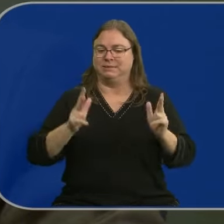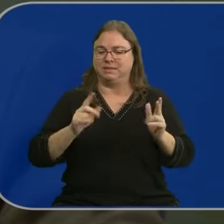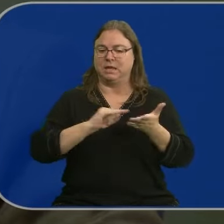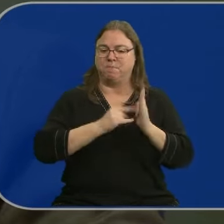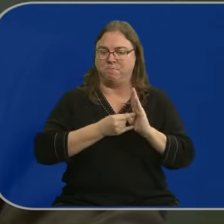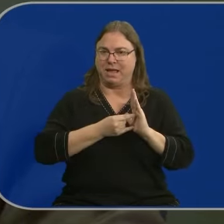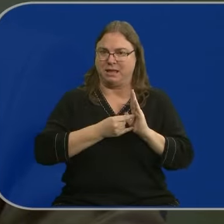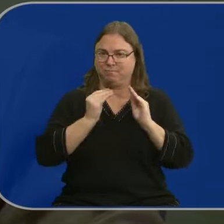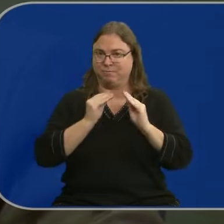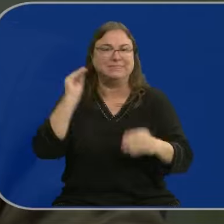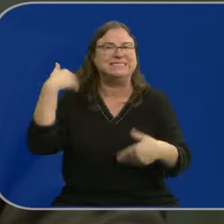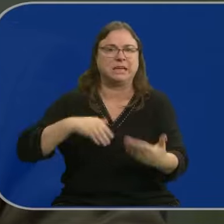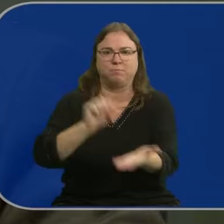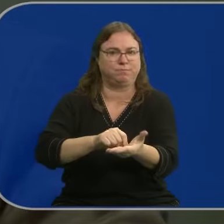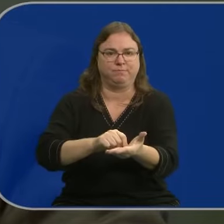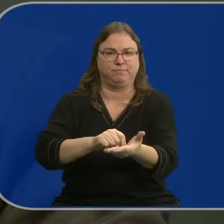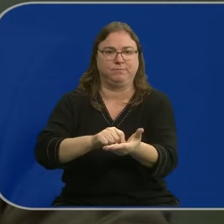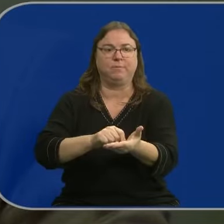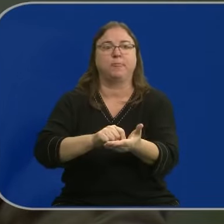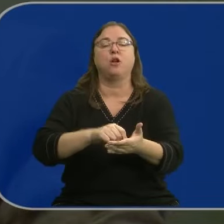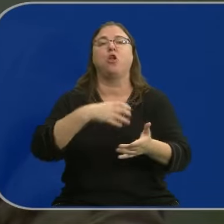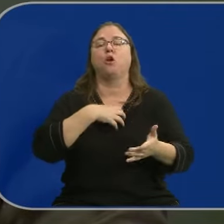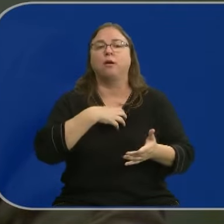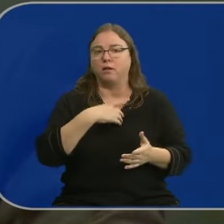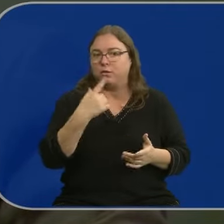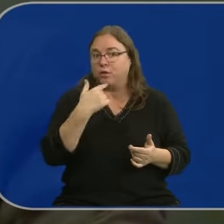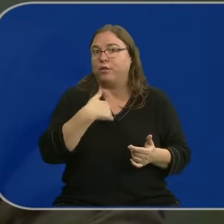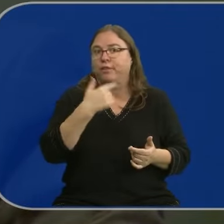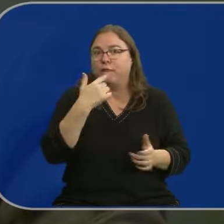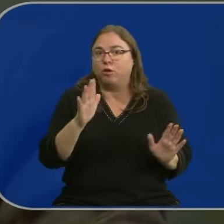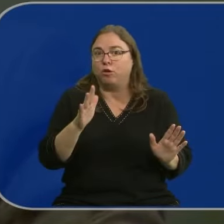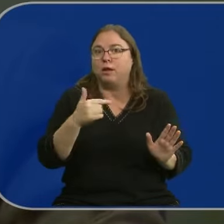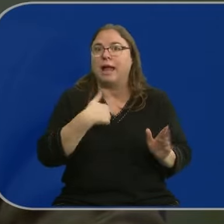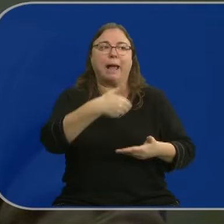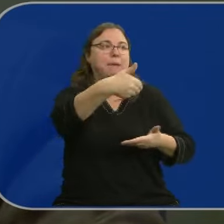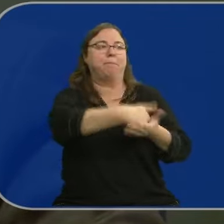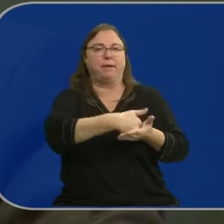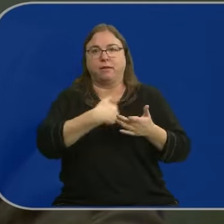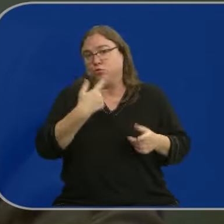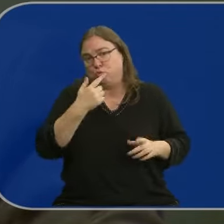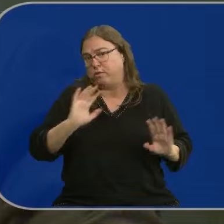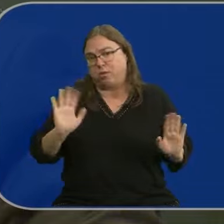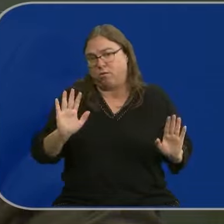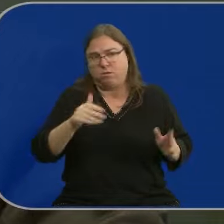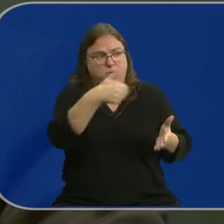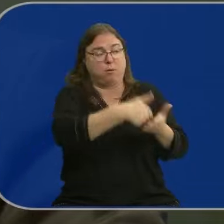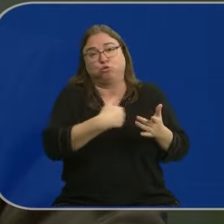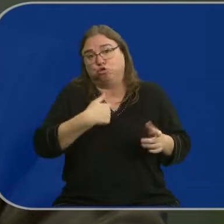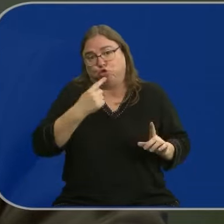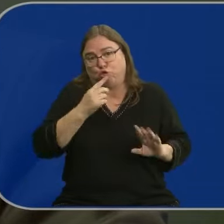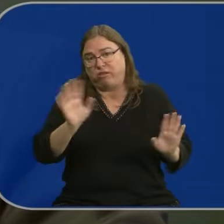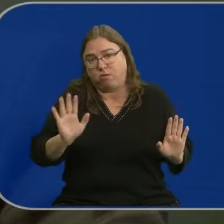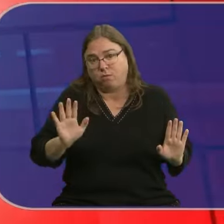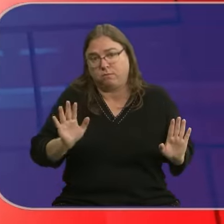y actuemos, ya, ya. Dicen, no, yo no hubiera dicho que me pidan lo que necesiten, yo no lo hubiera